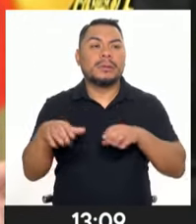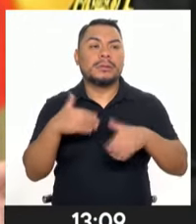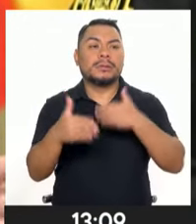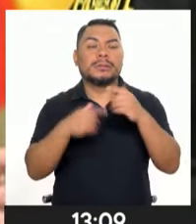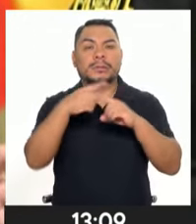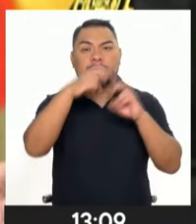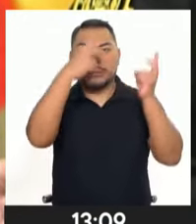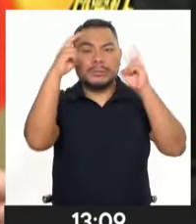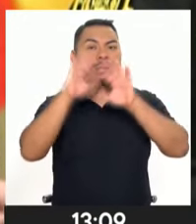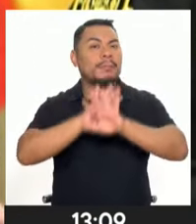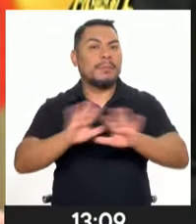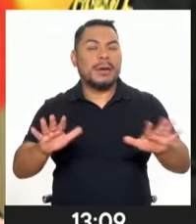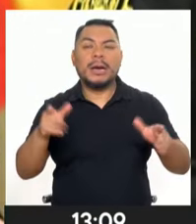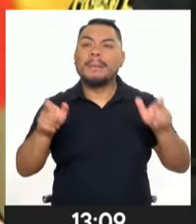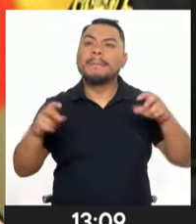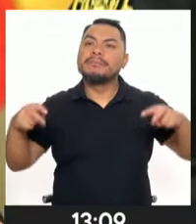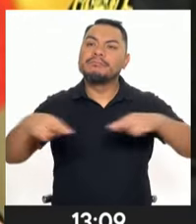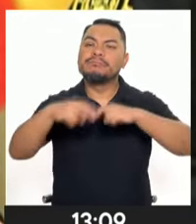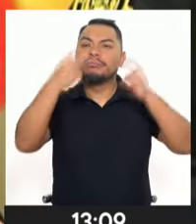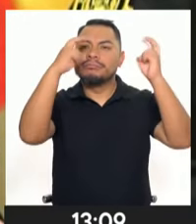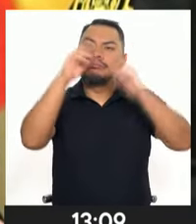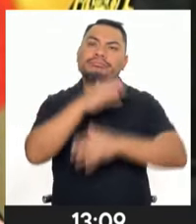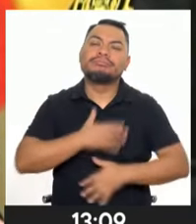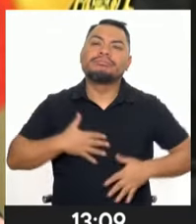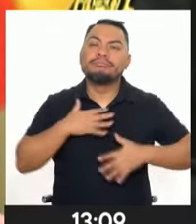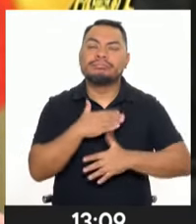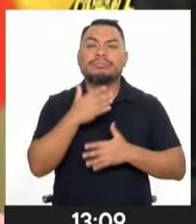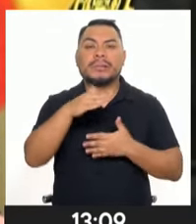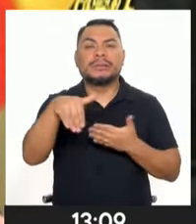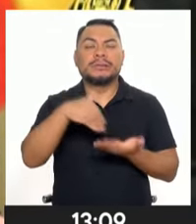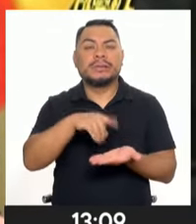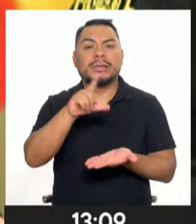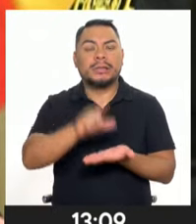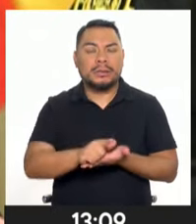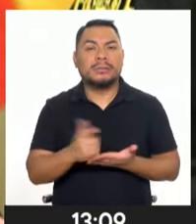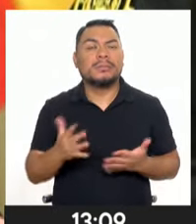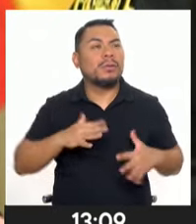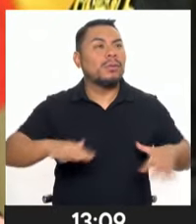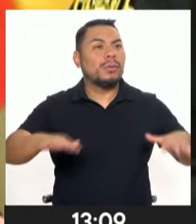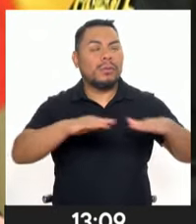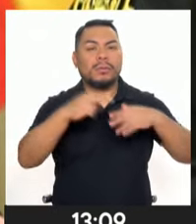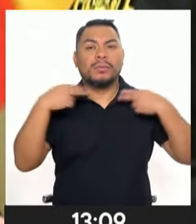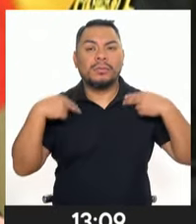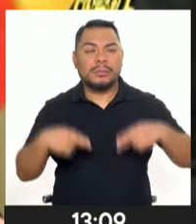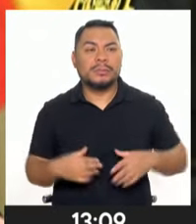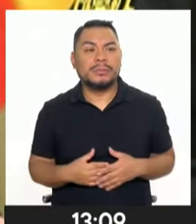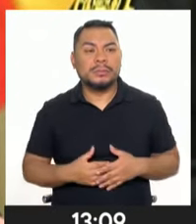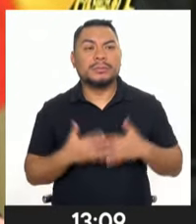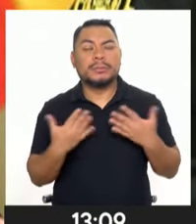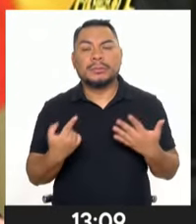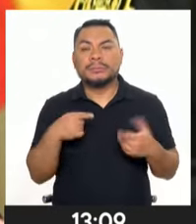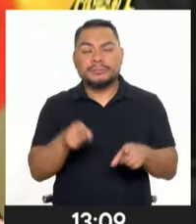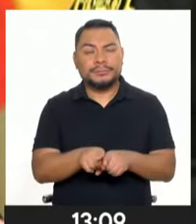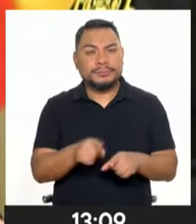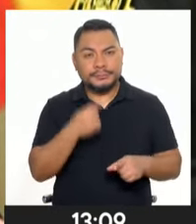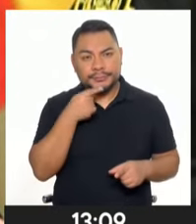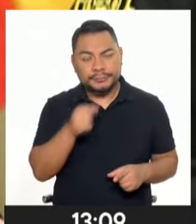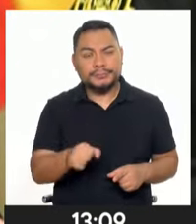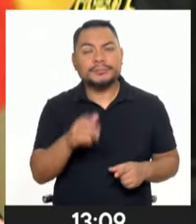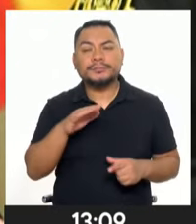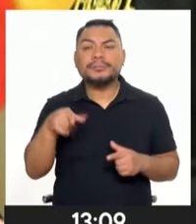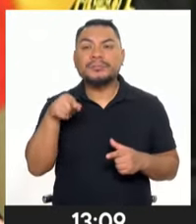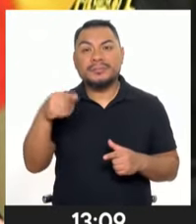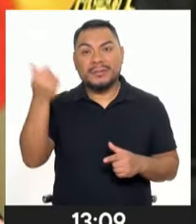turístico comercial del Centro Histórico de Lima, patrimonio de la humanidad, más teniendo el antecedente de los